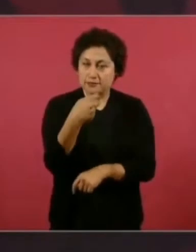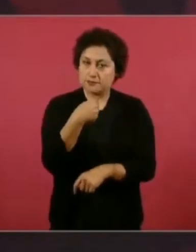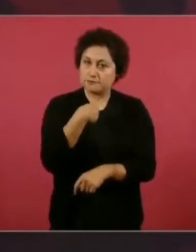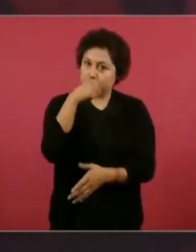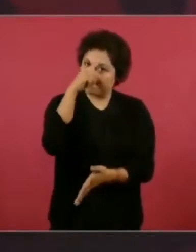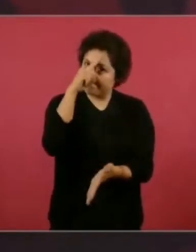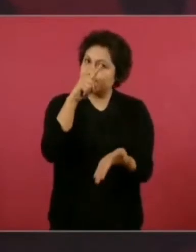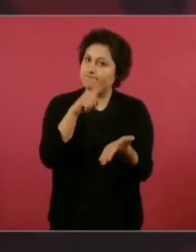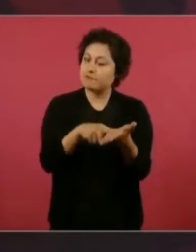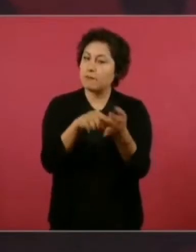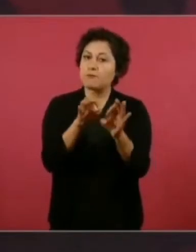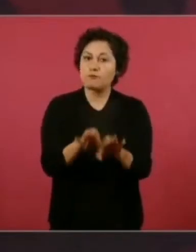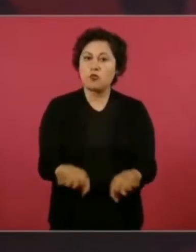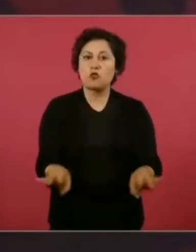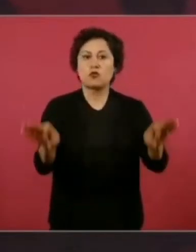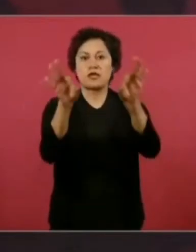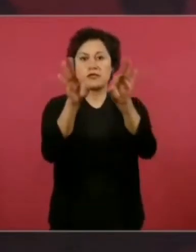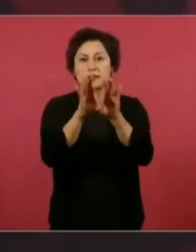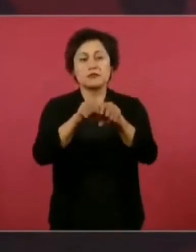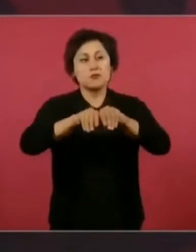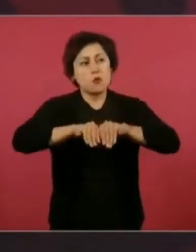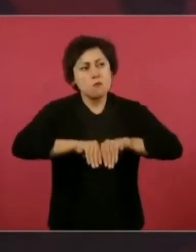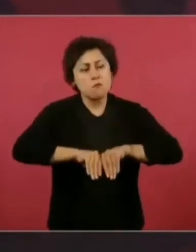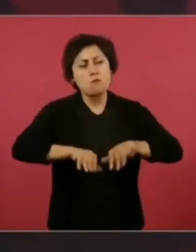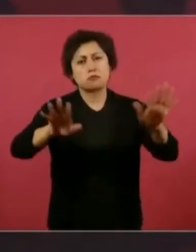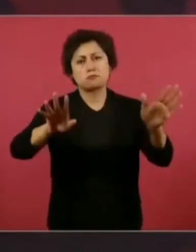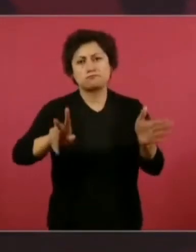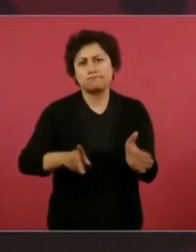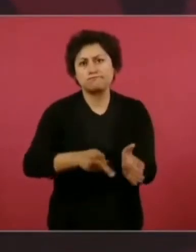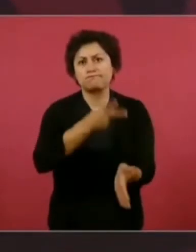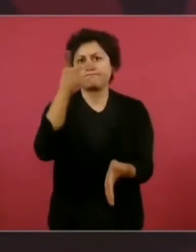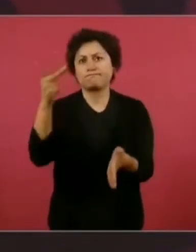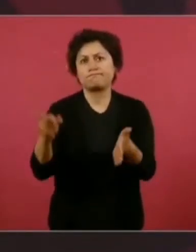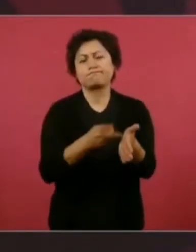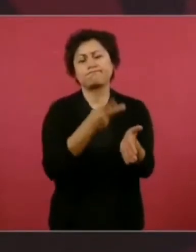repite y repite y repite y repite.